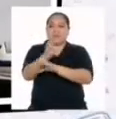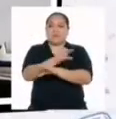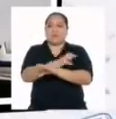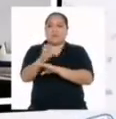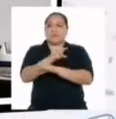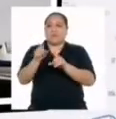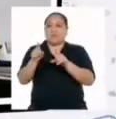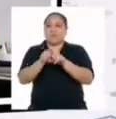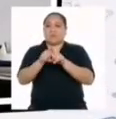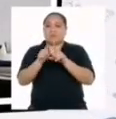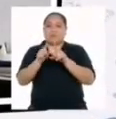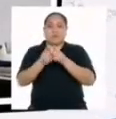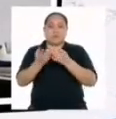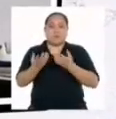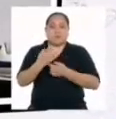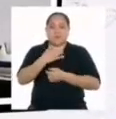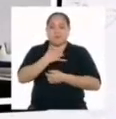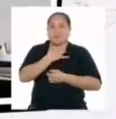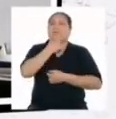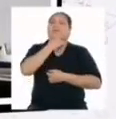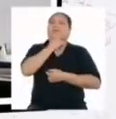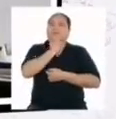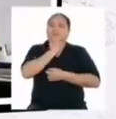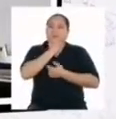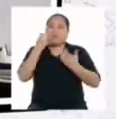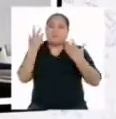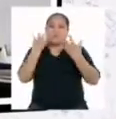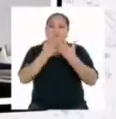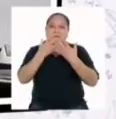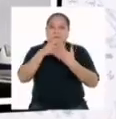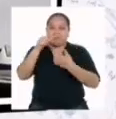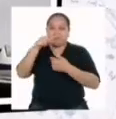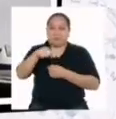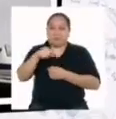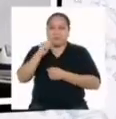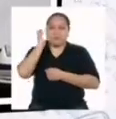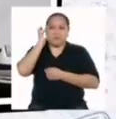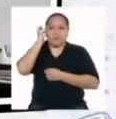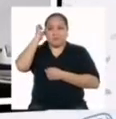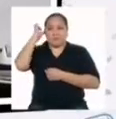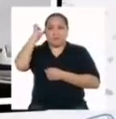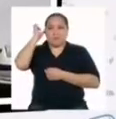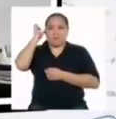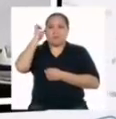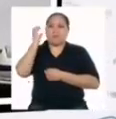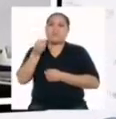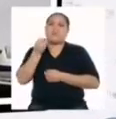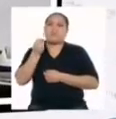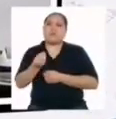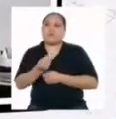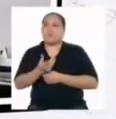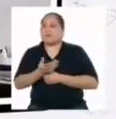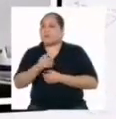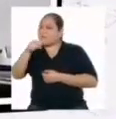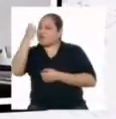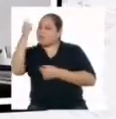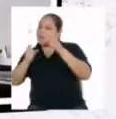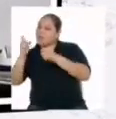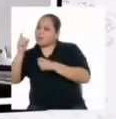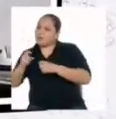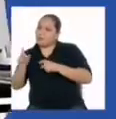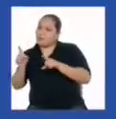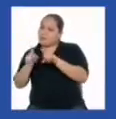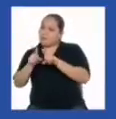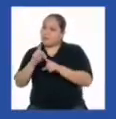poemas y hasta pinturas que me hicieron sentir identificado en mi relación con mis pasatiempos. ¿Por qué lo que otras personas escriben